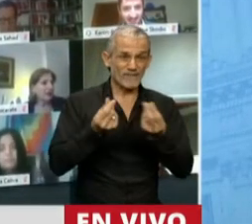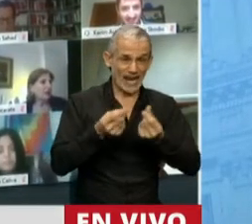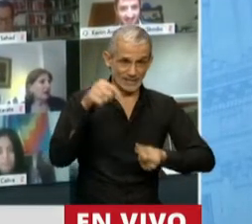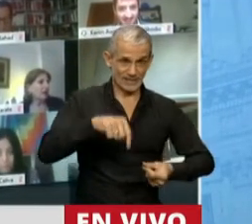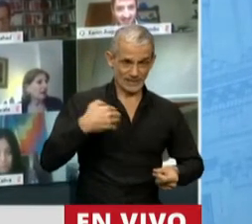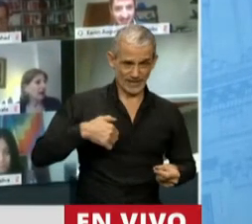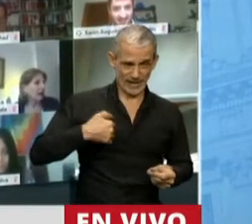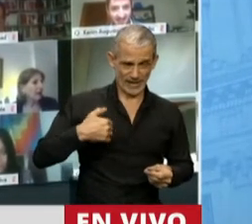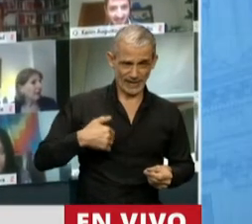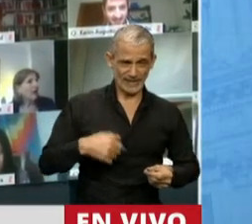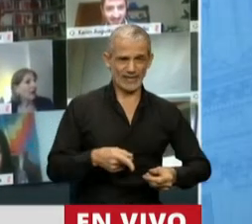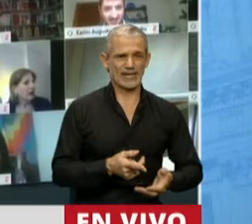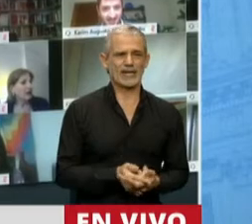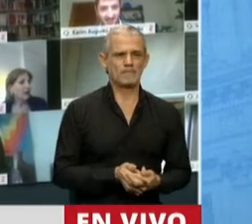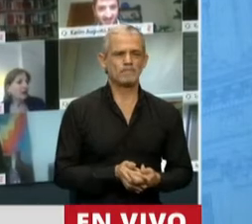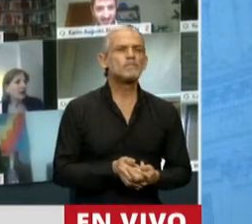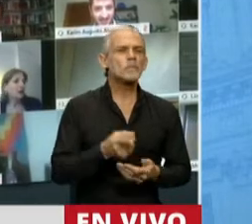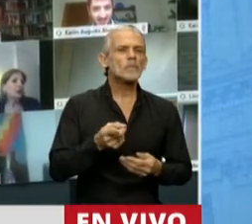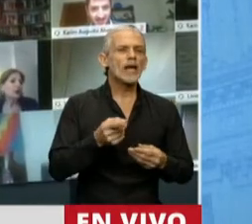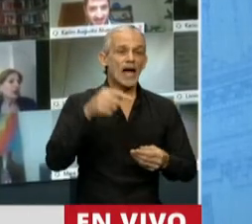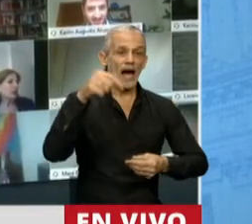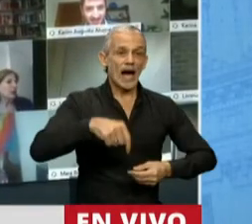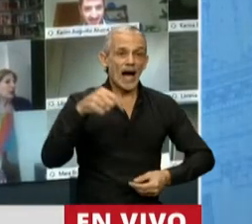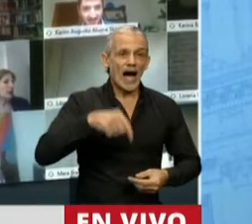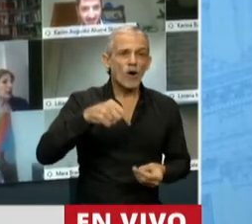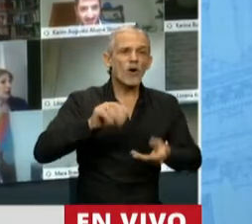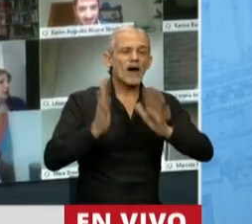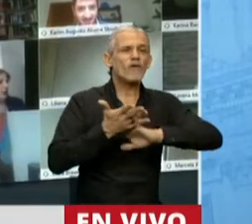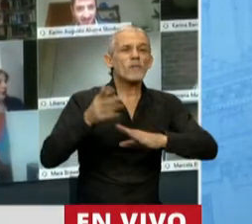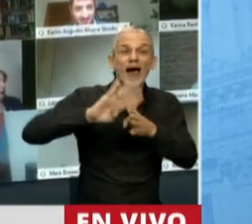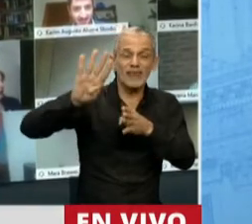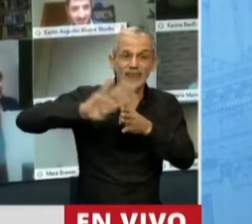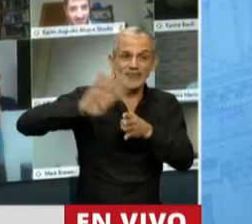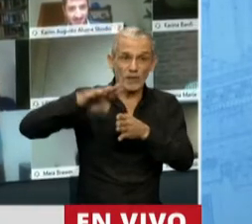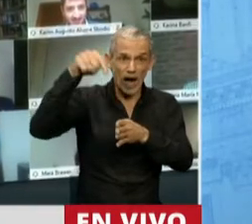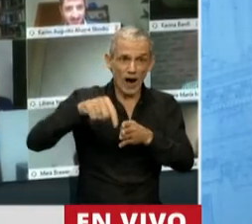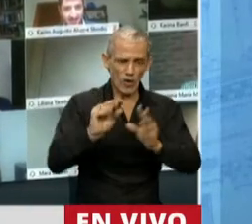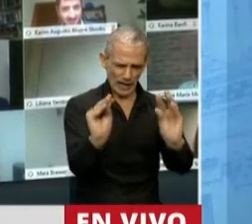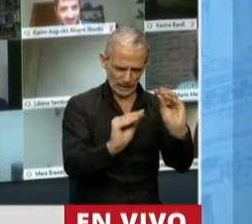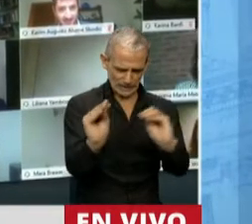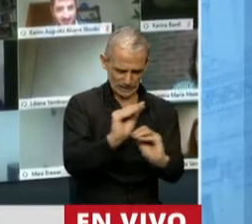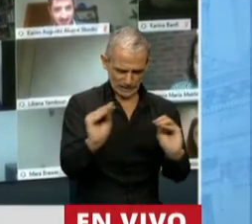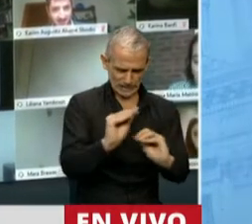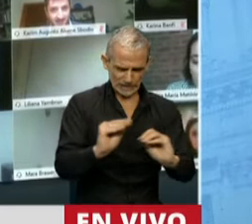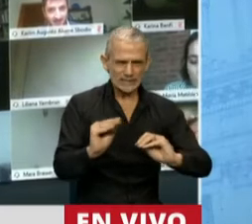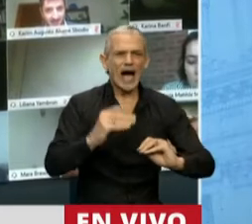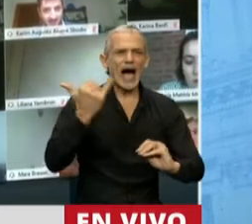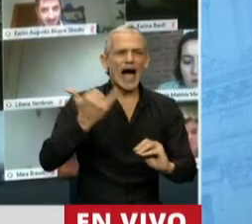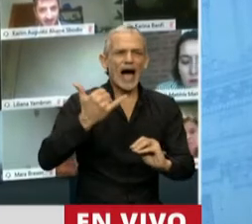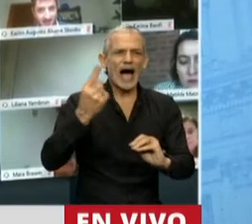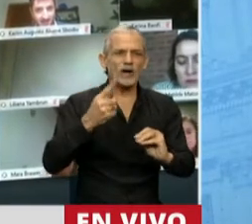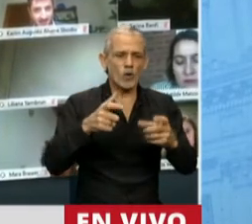Argentina. El perfil actual de la deuda tal cual como está estructurada, tiene un